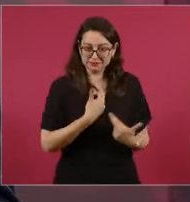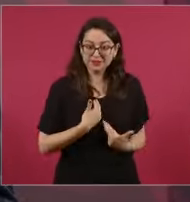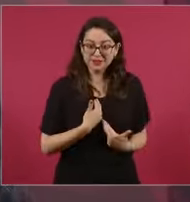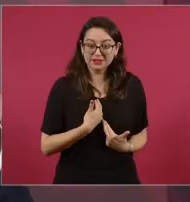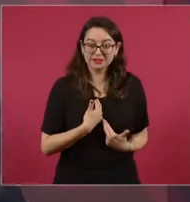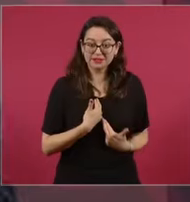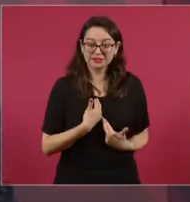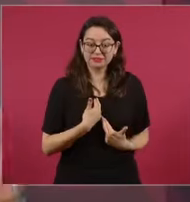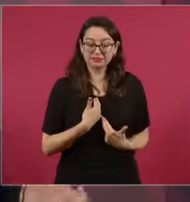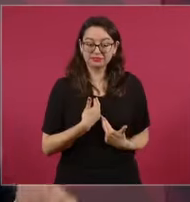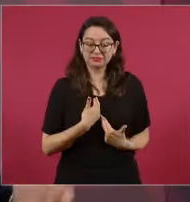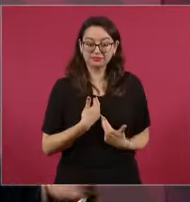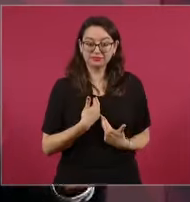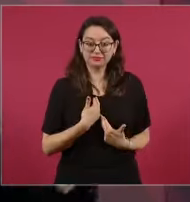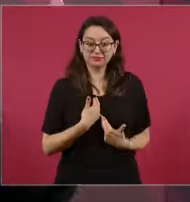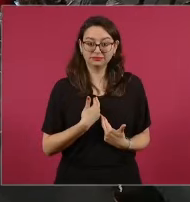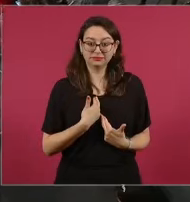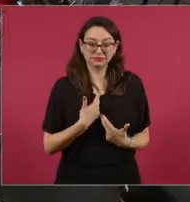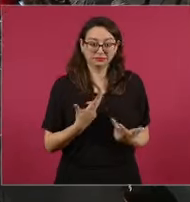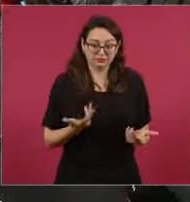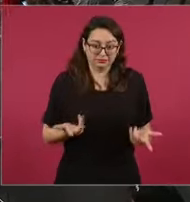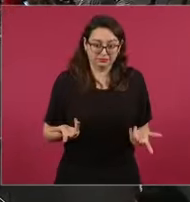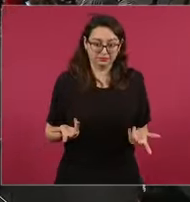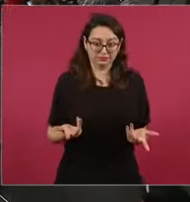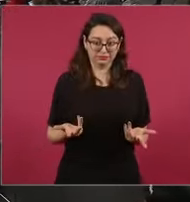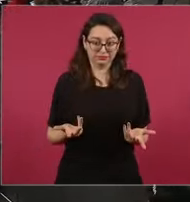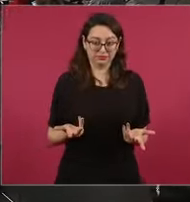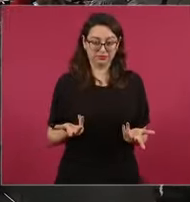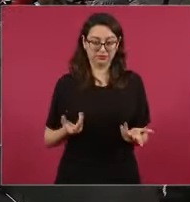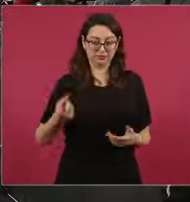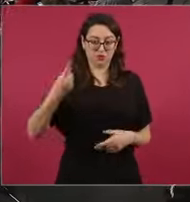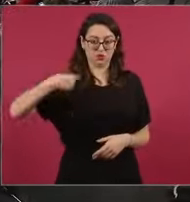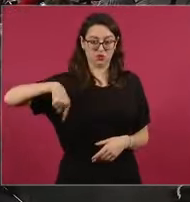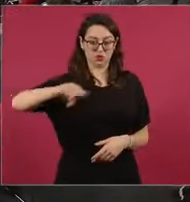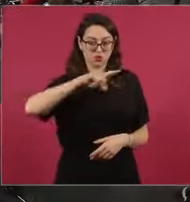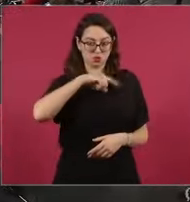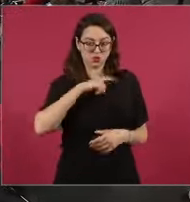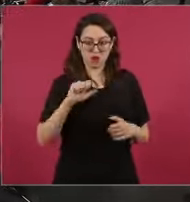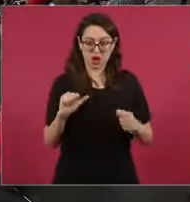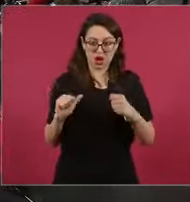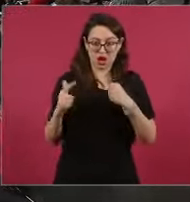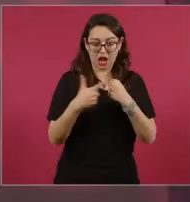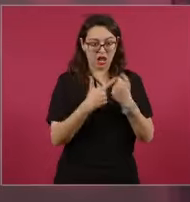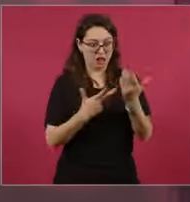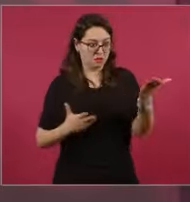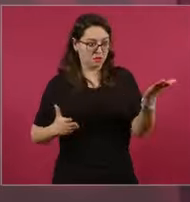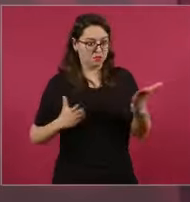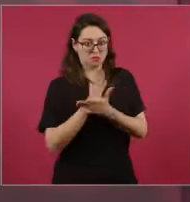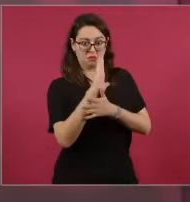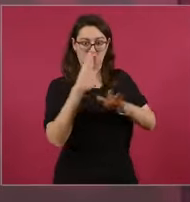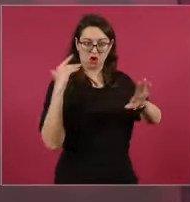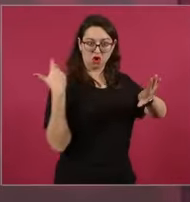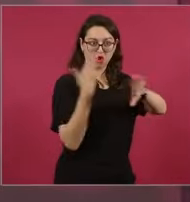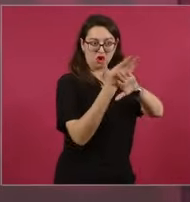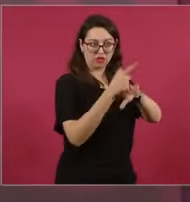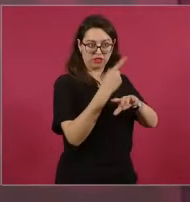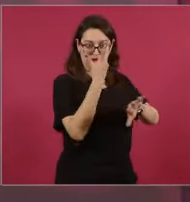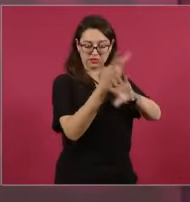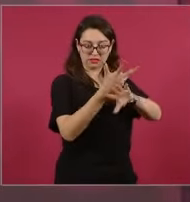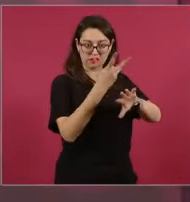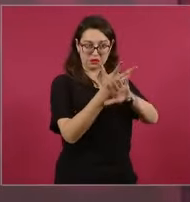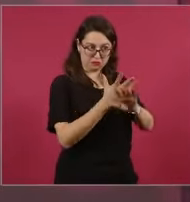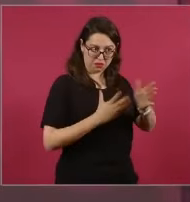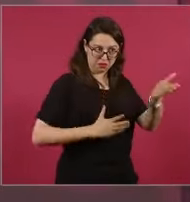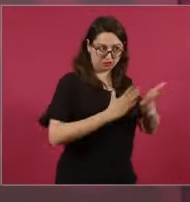porque nosotros no mandamos a los de inteligencia del